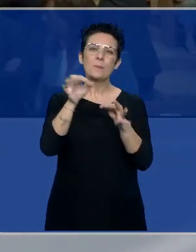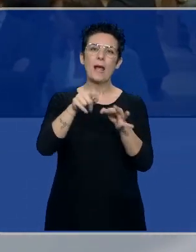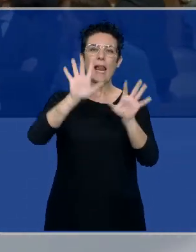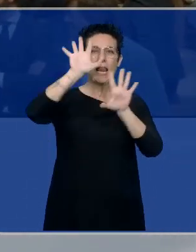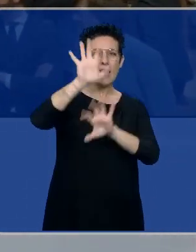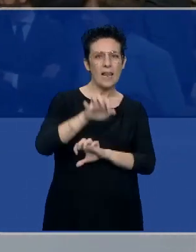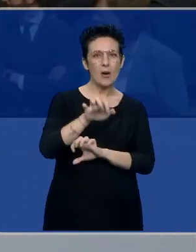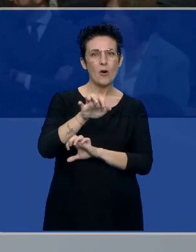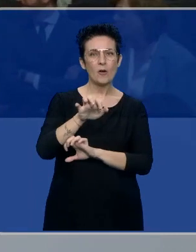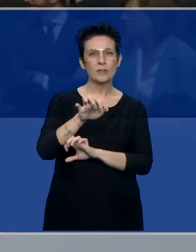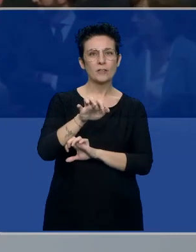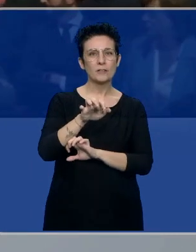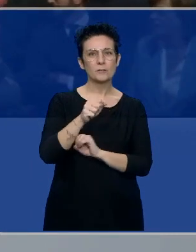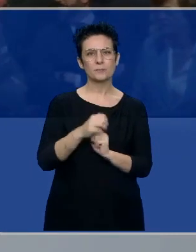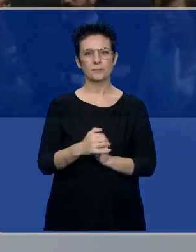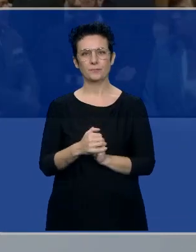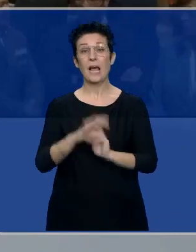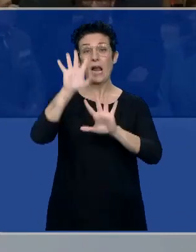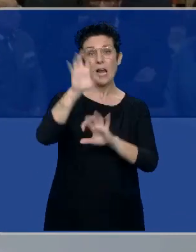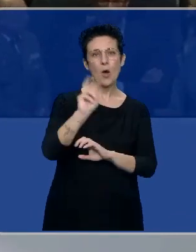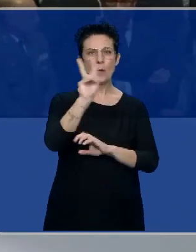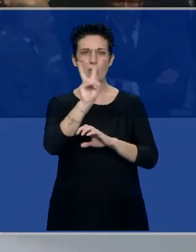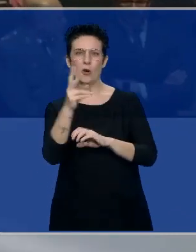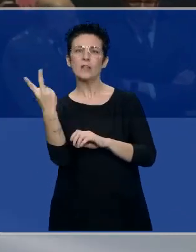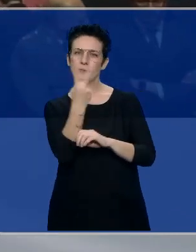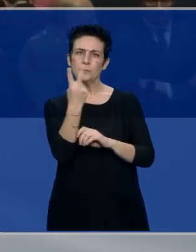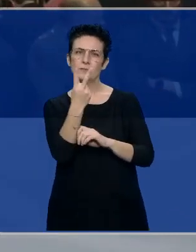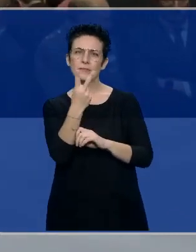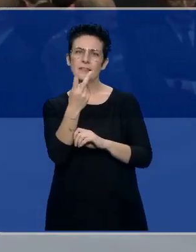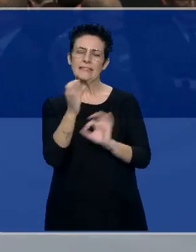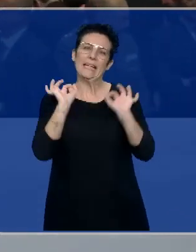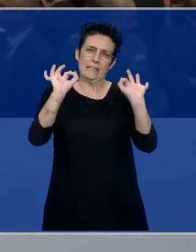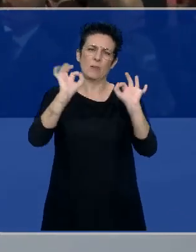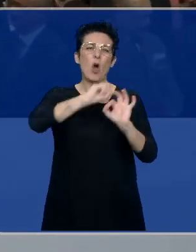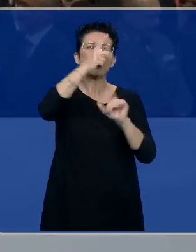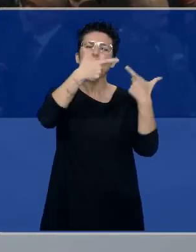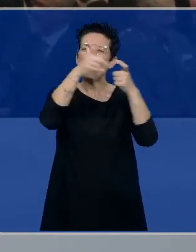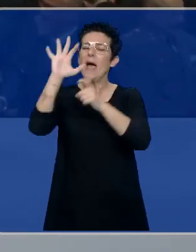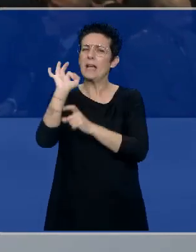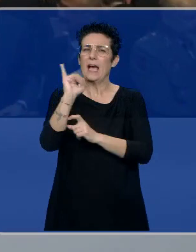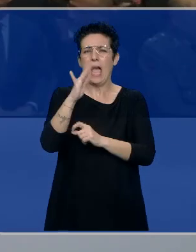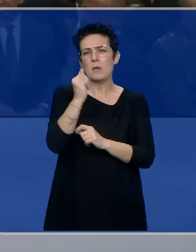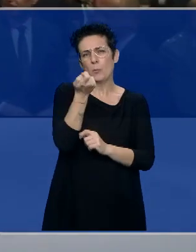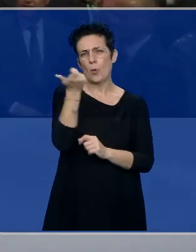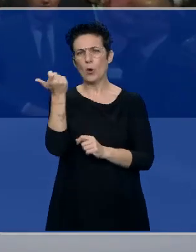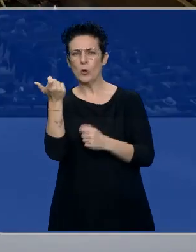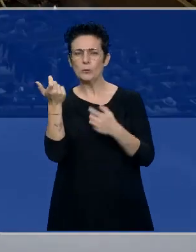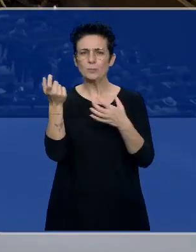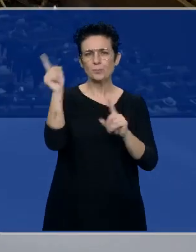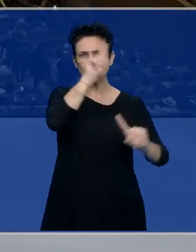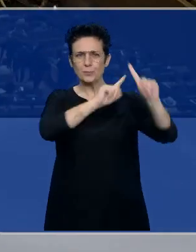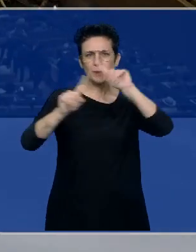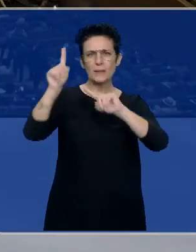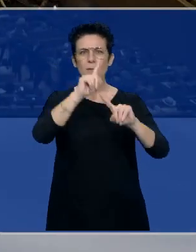y Valladolid, sobre todo, pero bueno, todas las ponencias tienen esa y entonces había un dilema entre